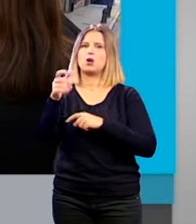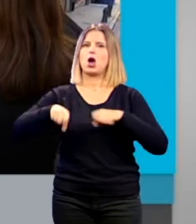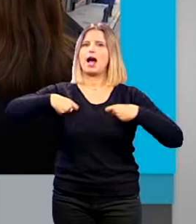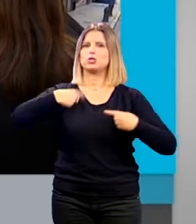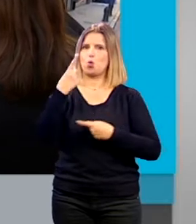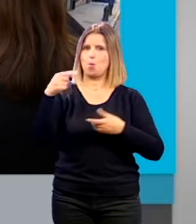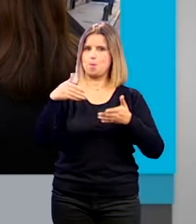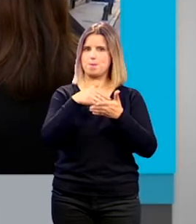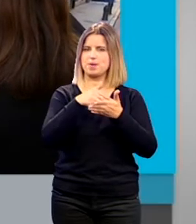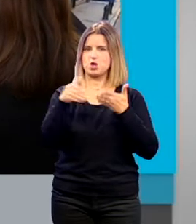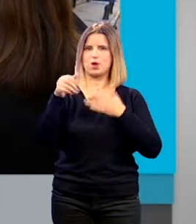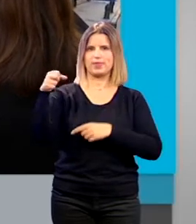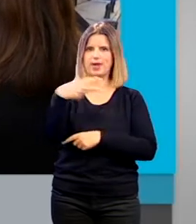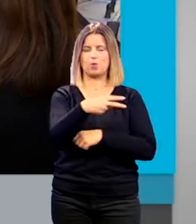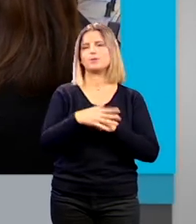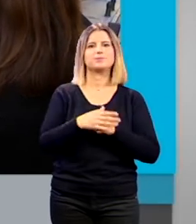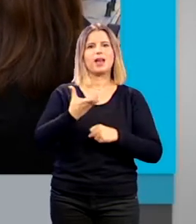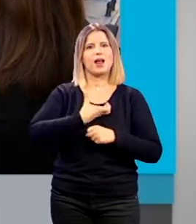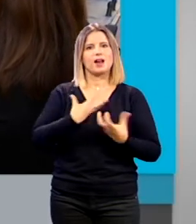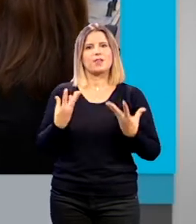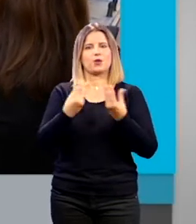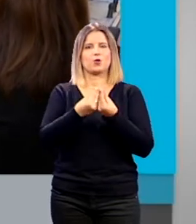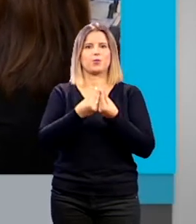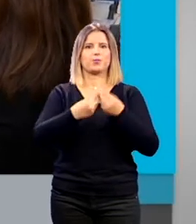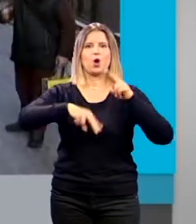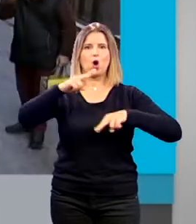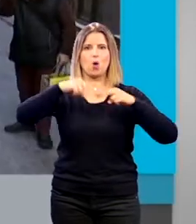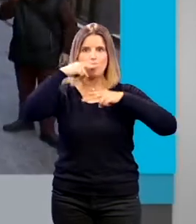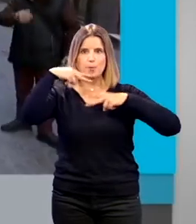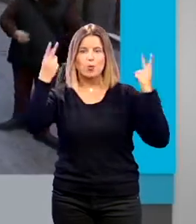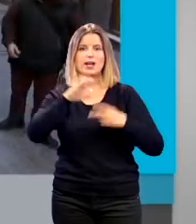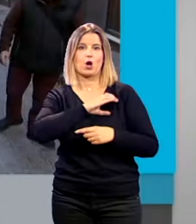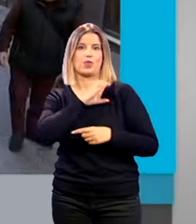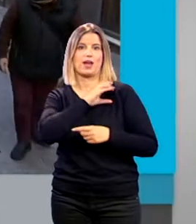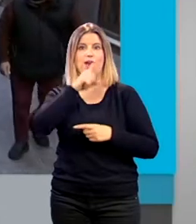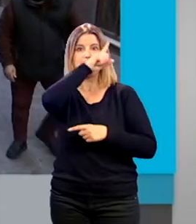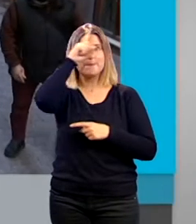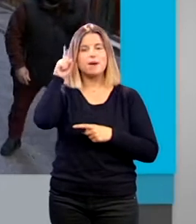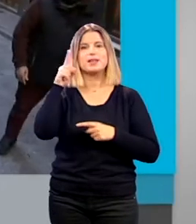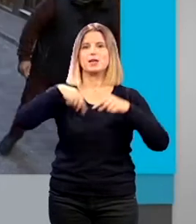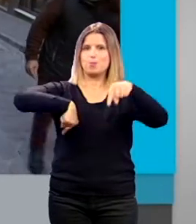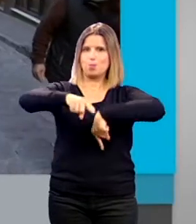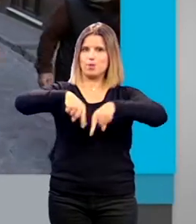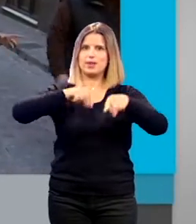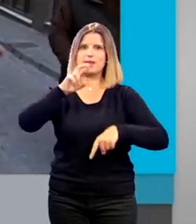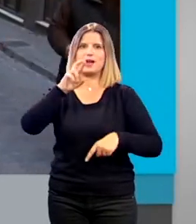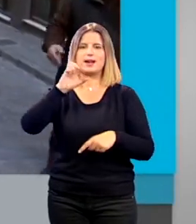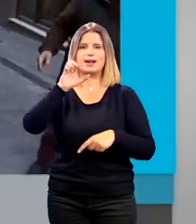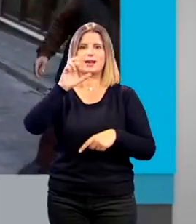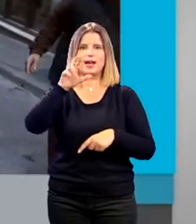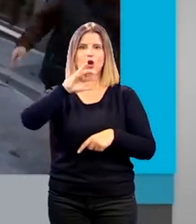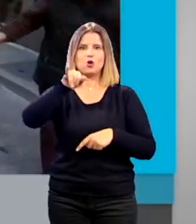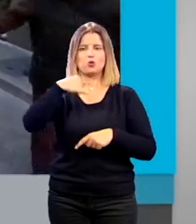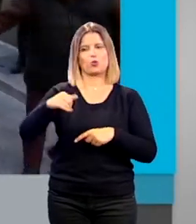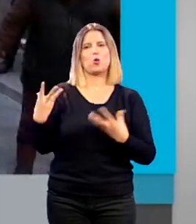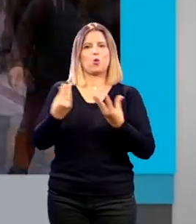El alcalde ha estado acompañado por los líderes de urbanismo y obra pública Miguel Ángel Fernández de Madrid y de movilidad Raquel Ruz junto con técnicos de ambos